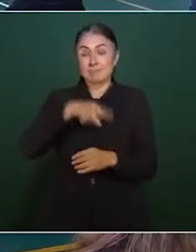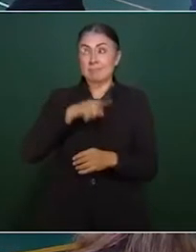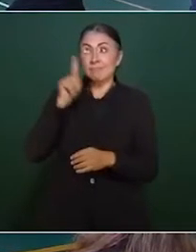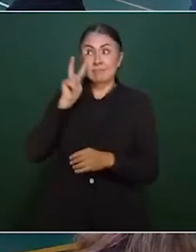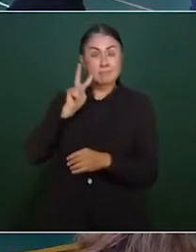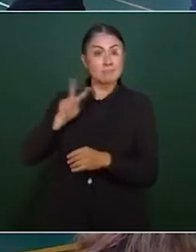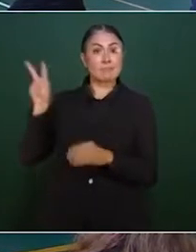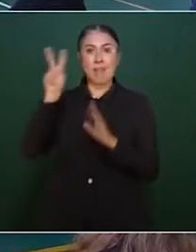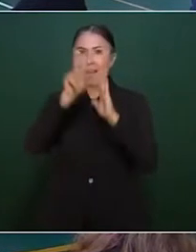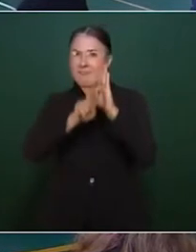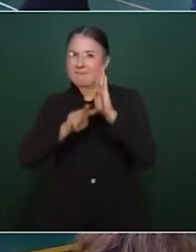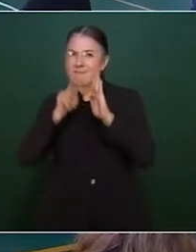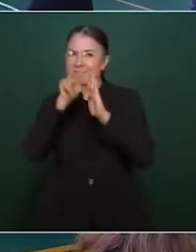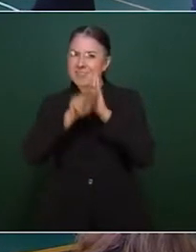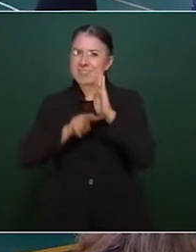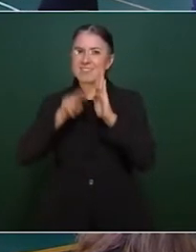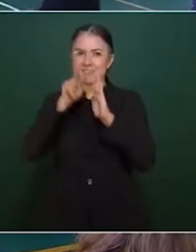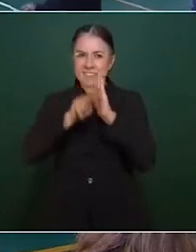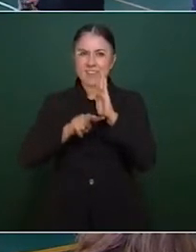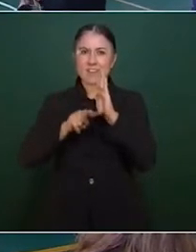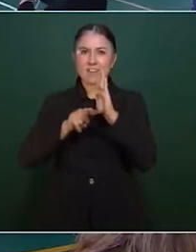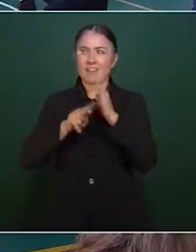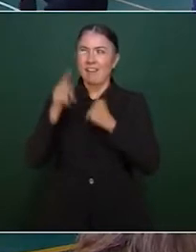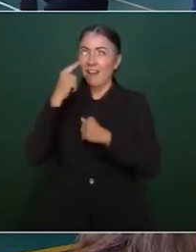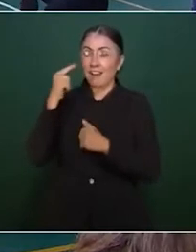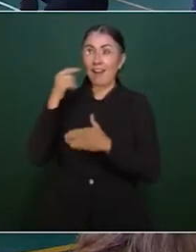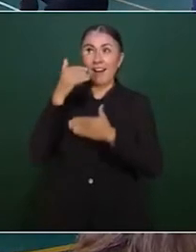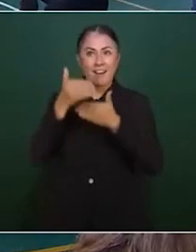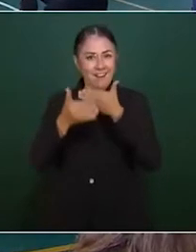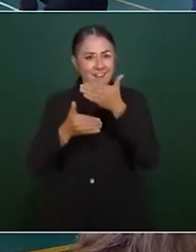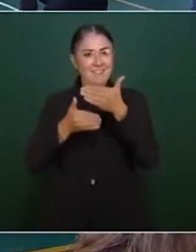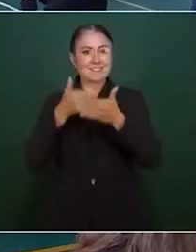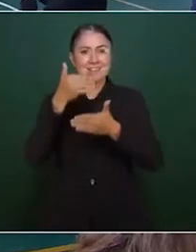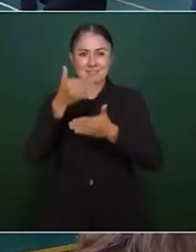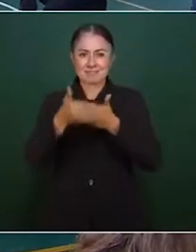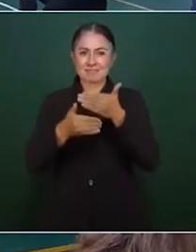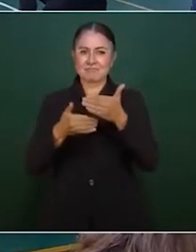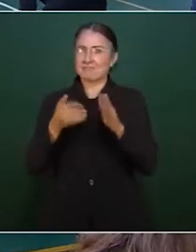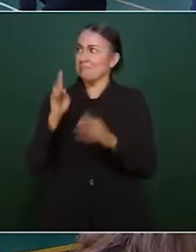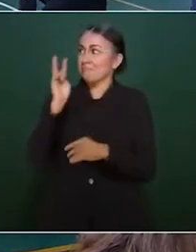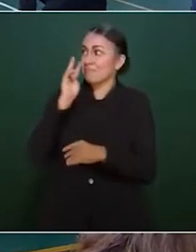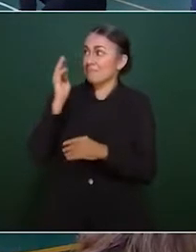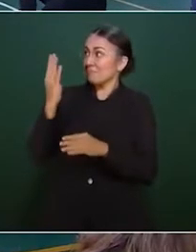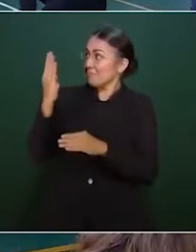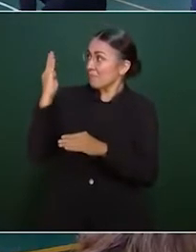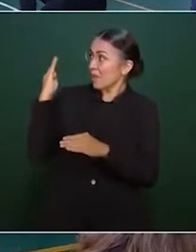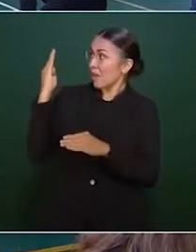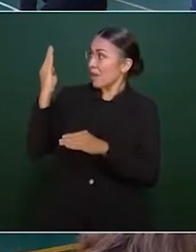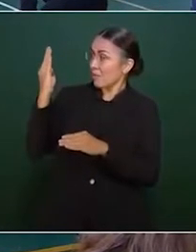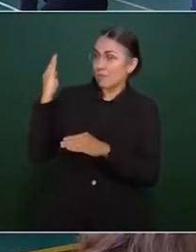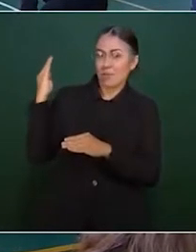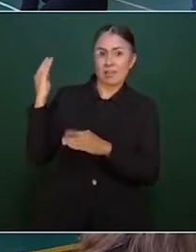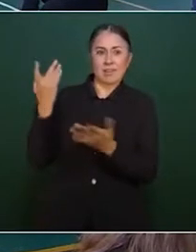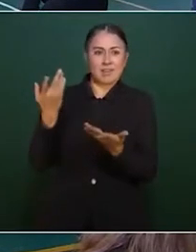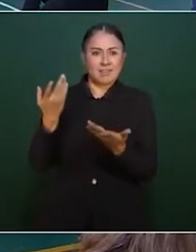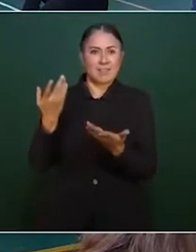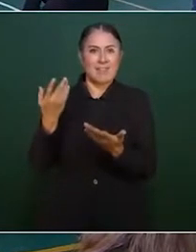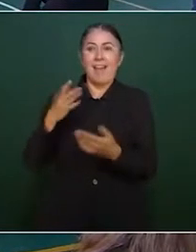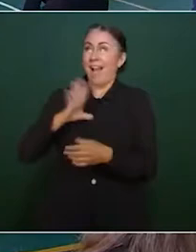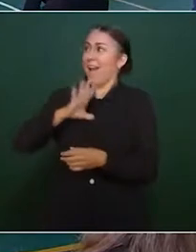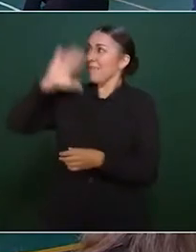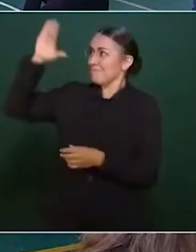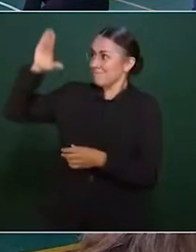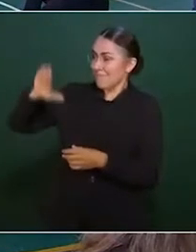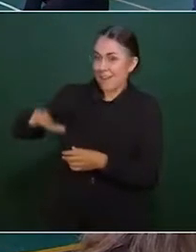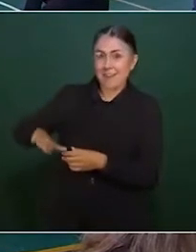del video se observa cómo el tren va avanzando al lado de una pared y nosotros les preguntamos si había una